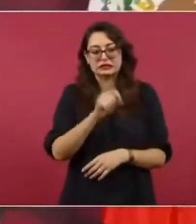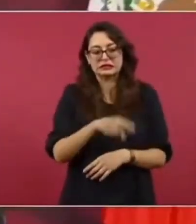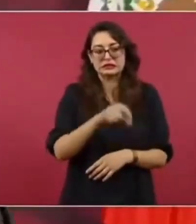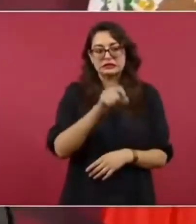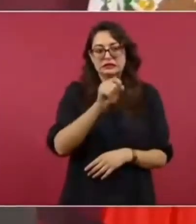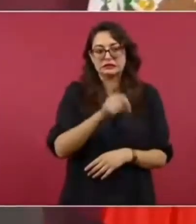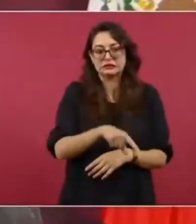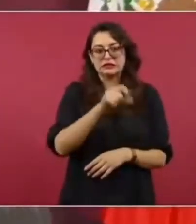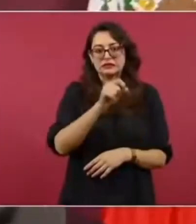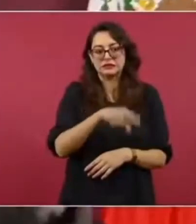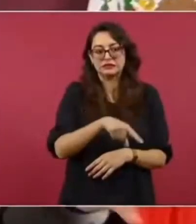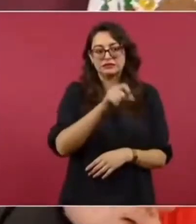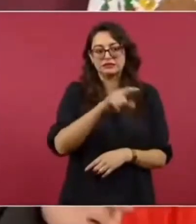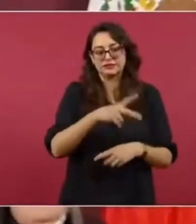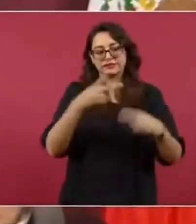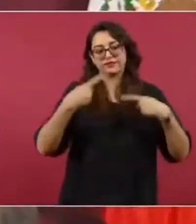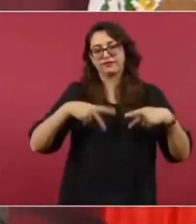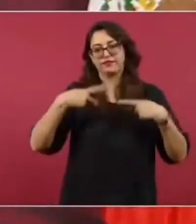desgastado